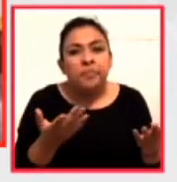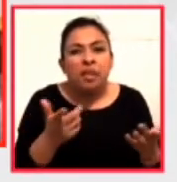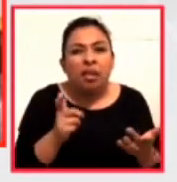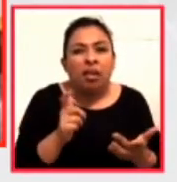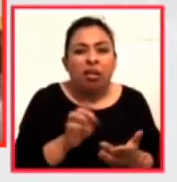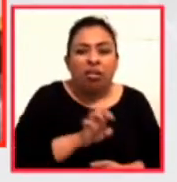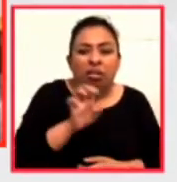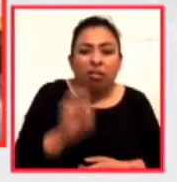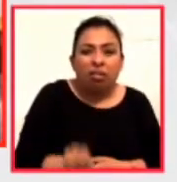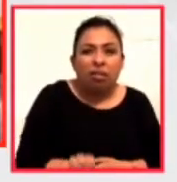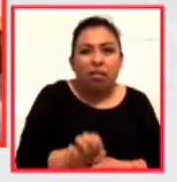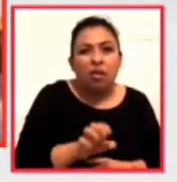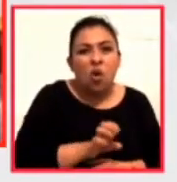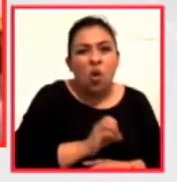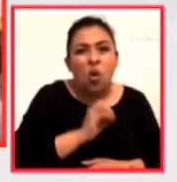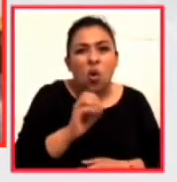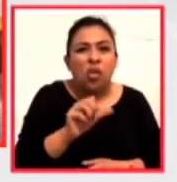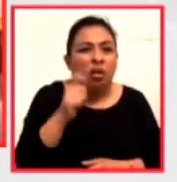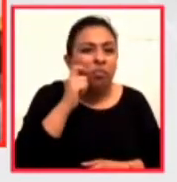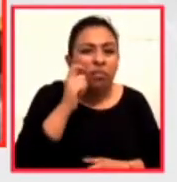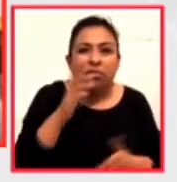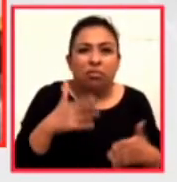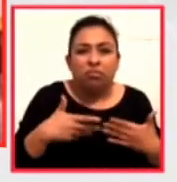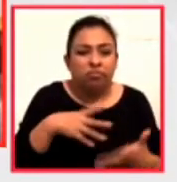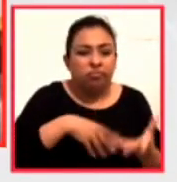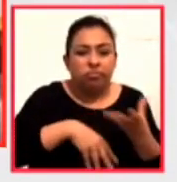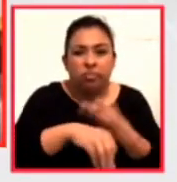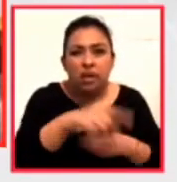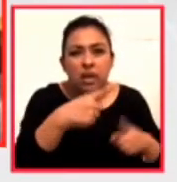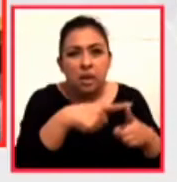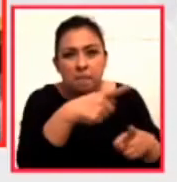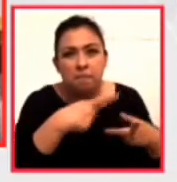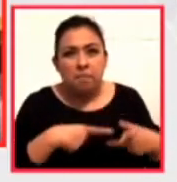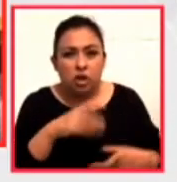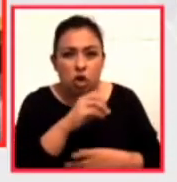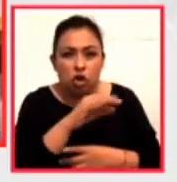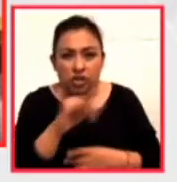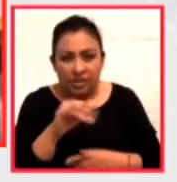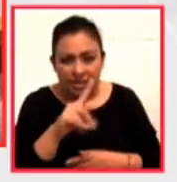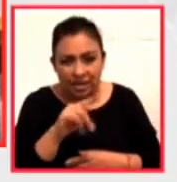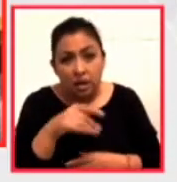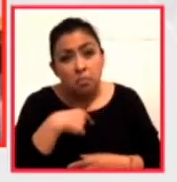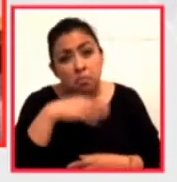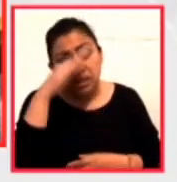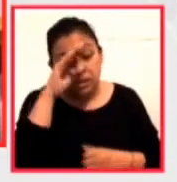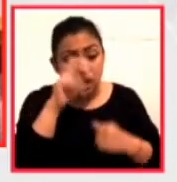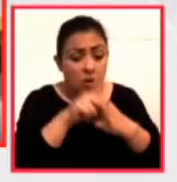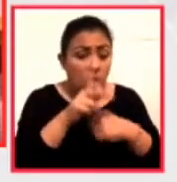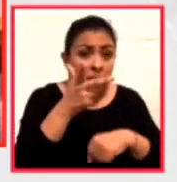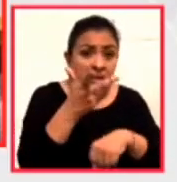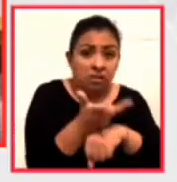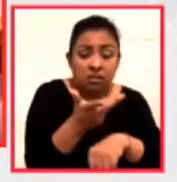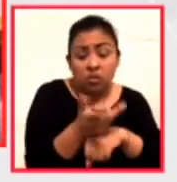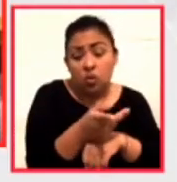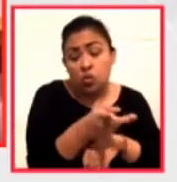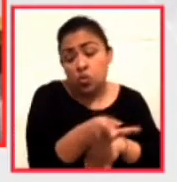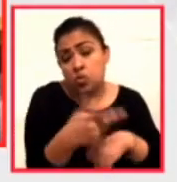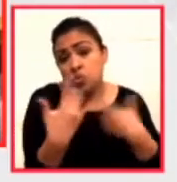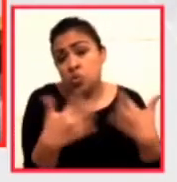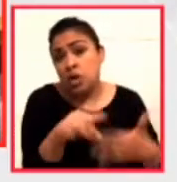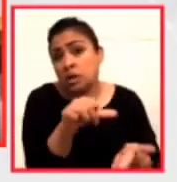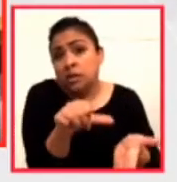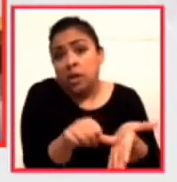y de incomprensión que los occidentales tienen el seguir pensando que Europa y Estados Unidos son el centro de algo